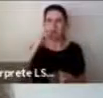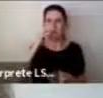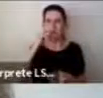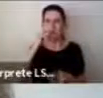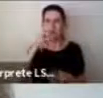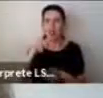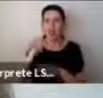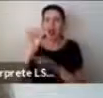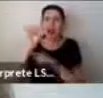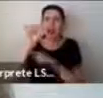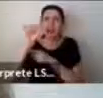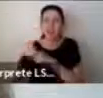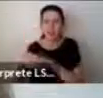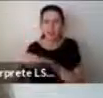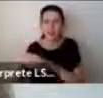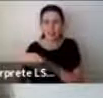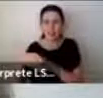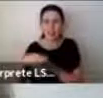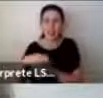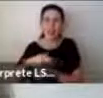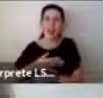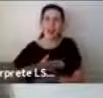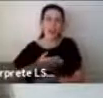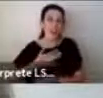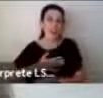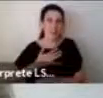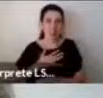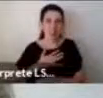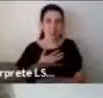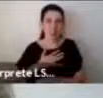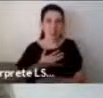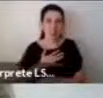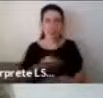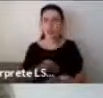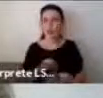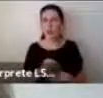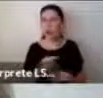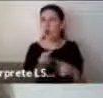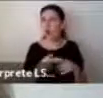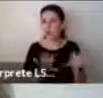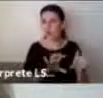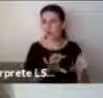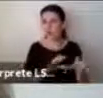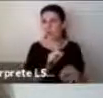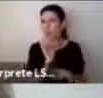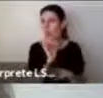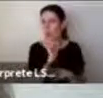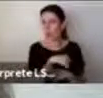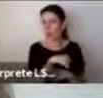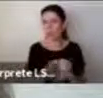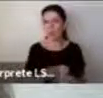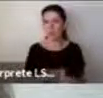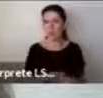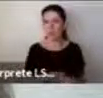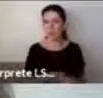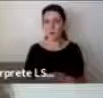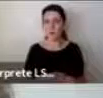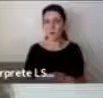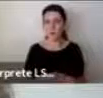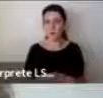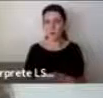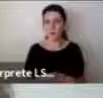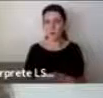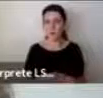deseado. Y se deja de lado otras cosas. Por ejemplo, yo creo que el tema de